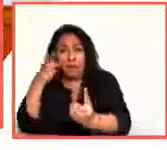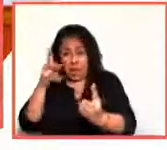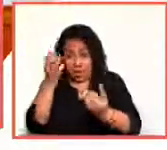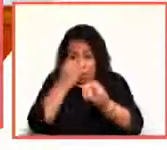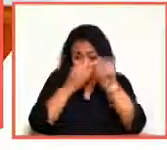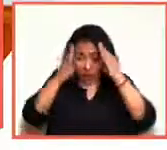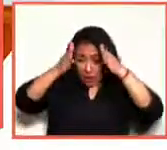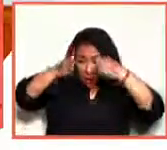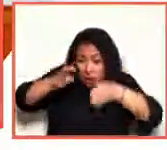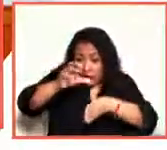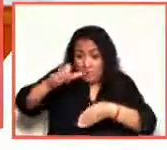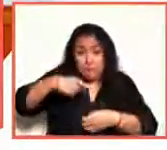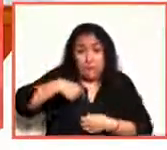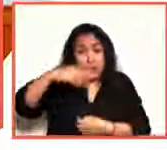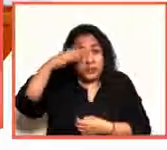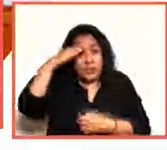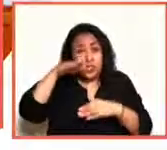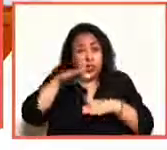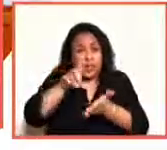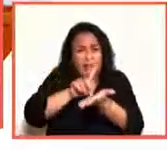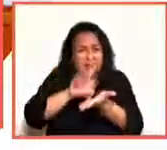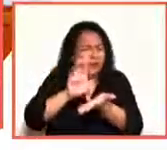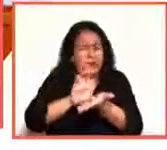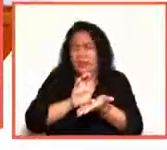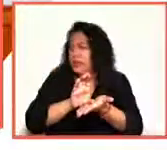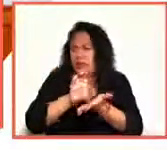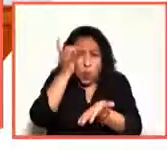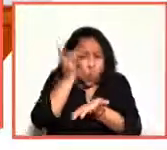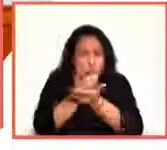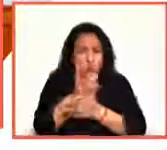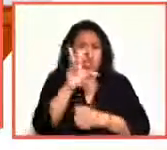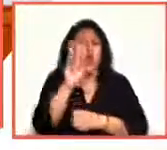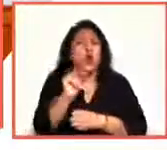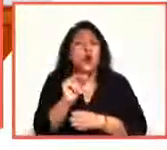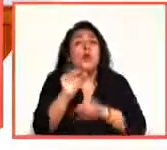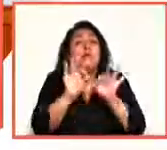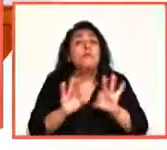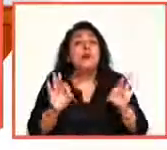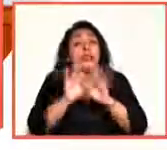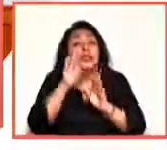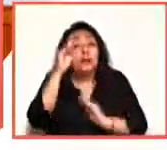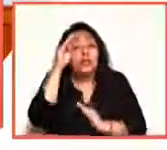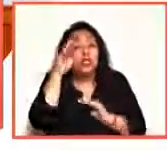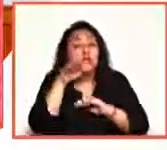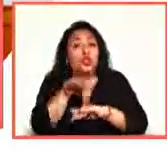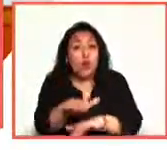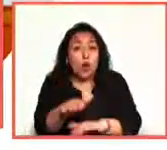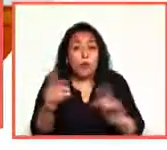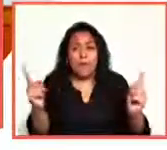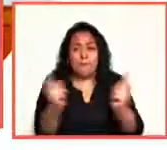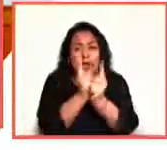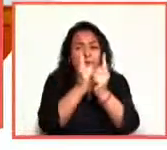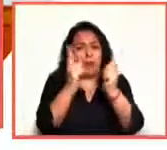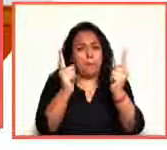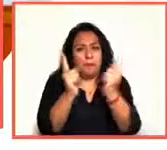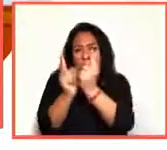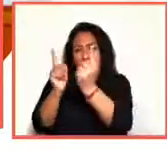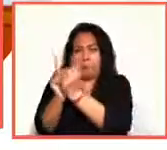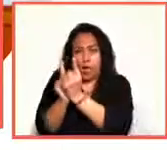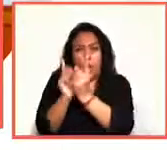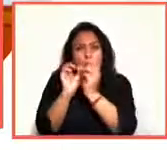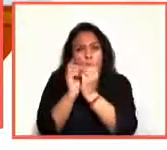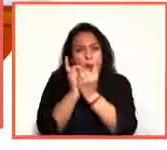a reflexionar sobre la discapacidad, sino más bien a reflexionar sobre estos encuentros y desencuentros en